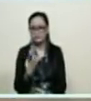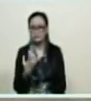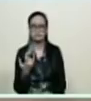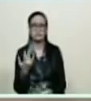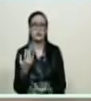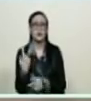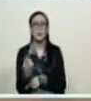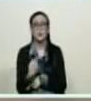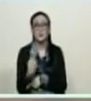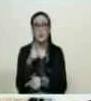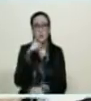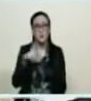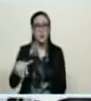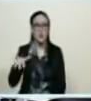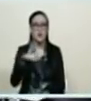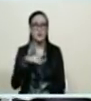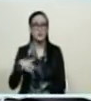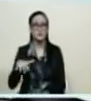pueblo de Venezuela.